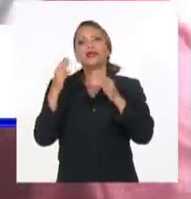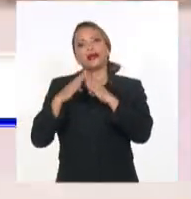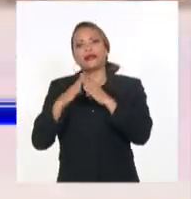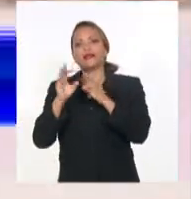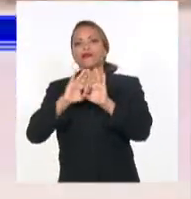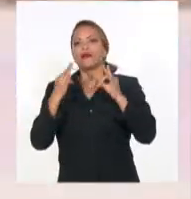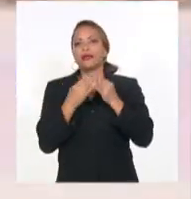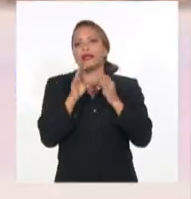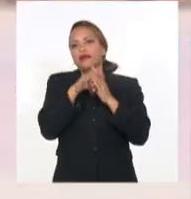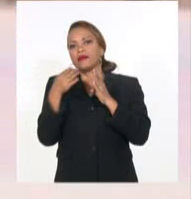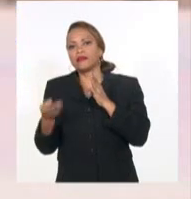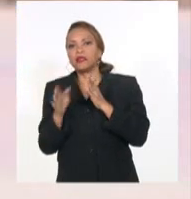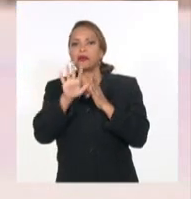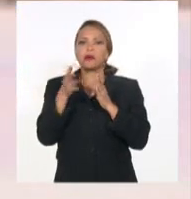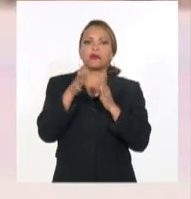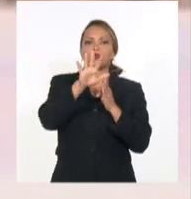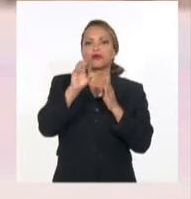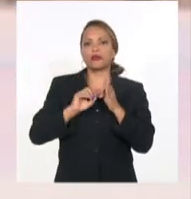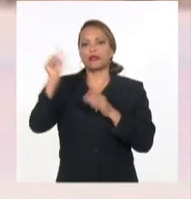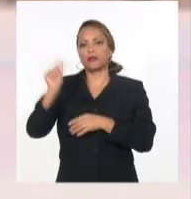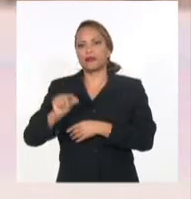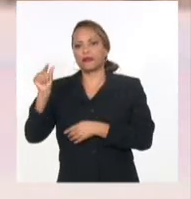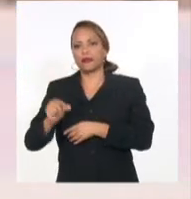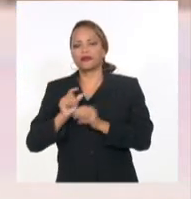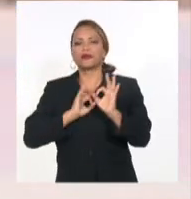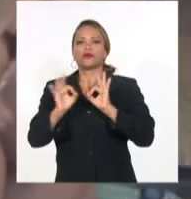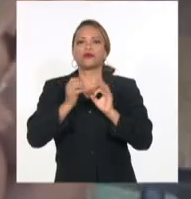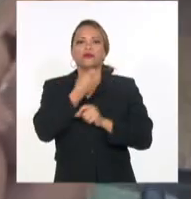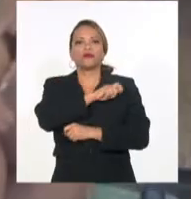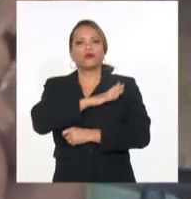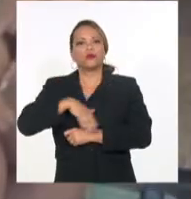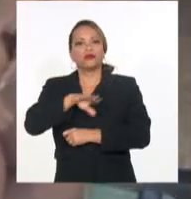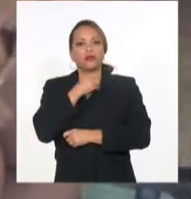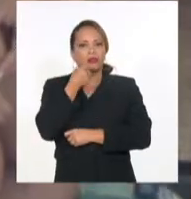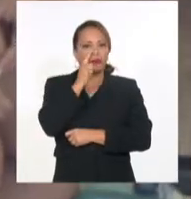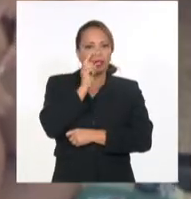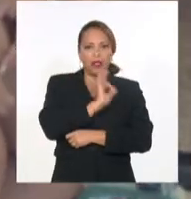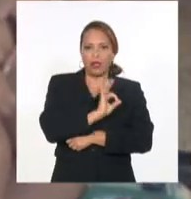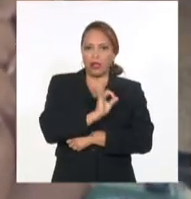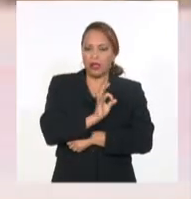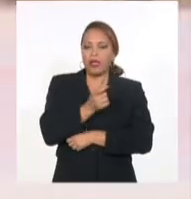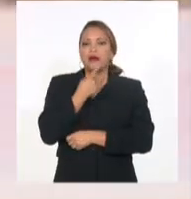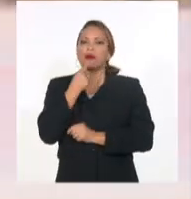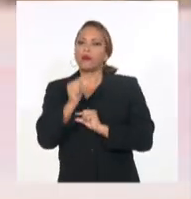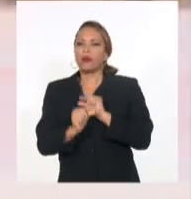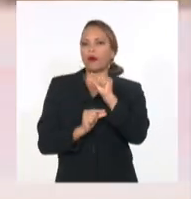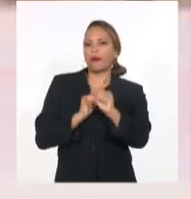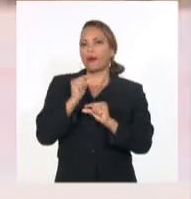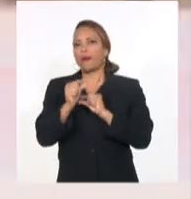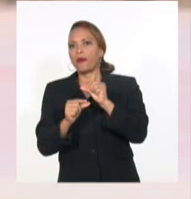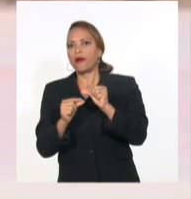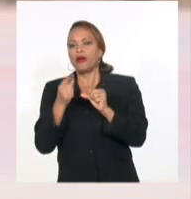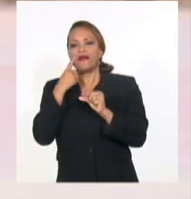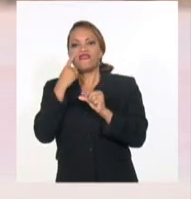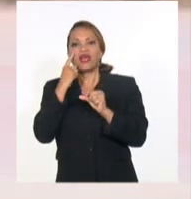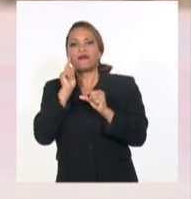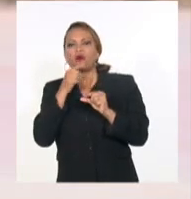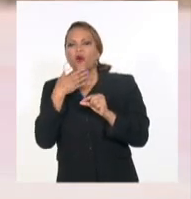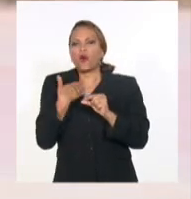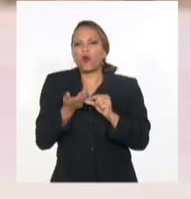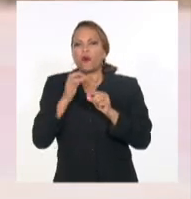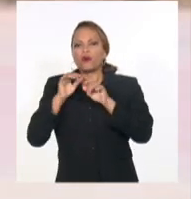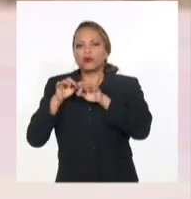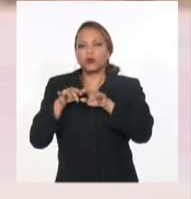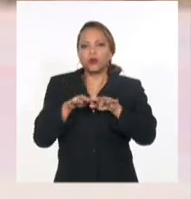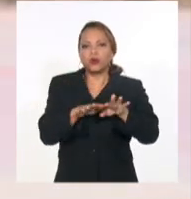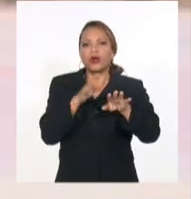alrededor de 50 personas. Protección de población que aún no ha concluido y en la medida que la situación se complejice